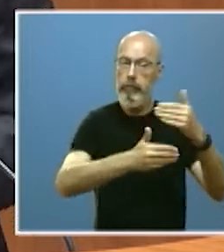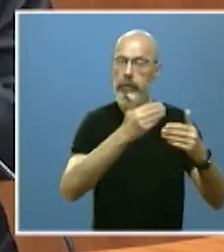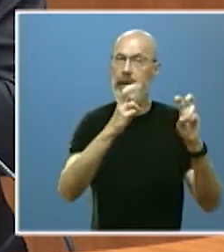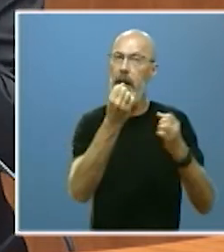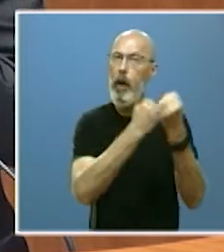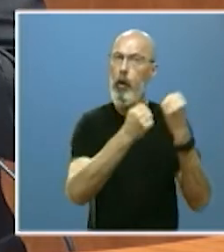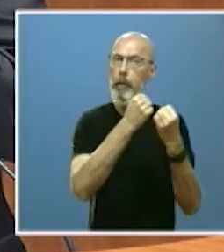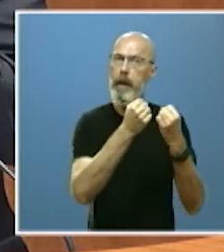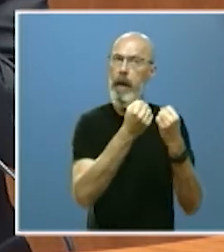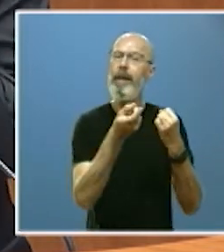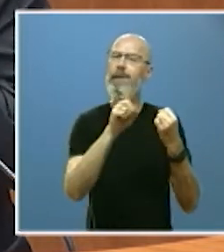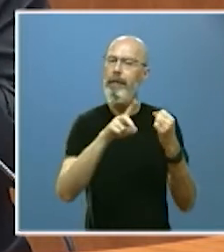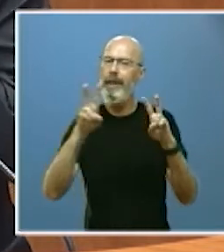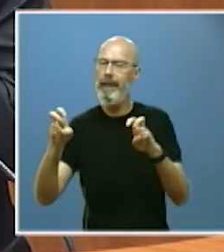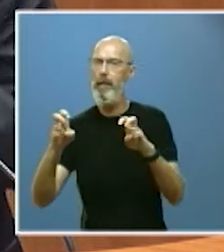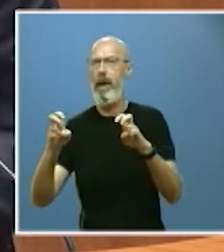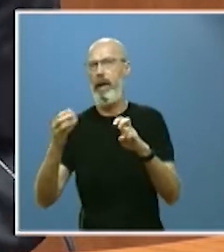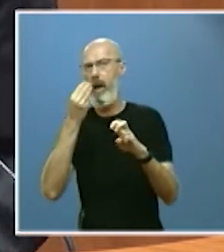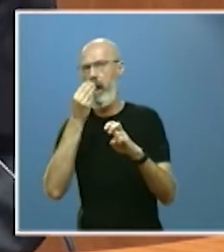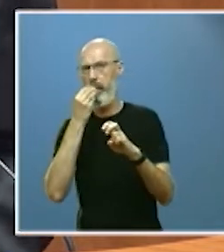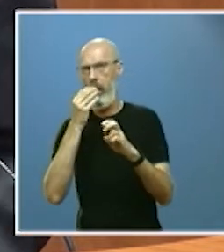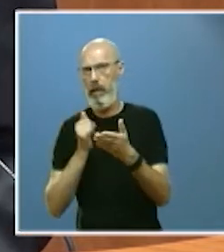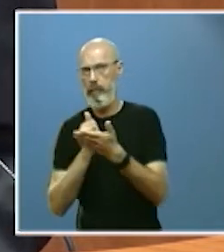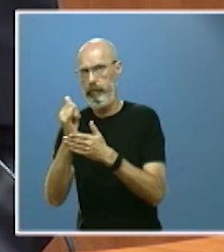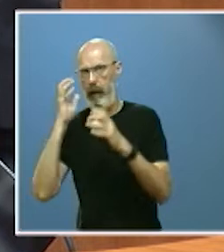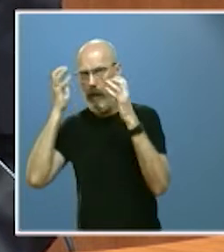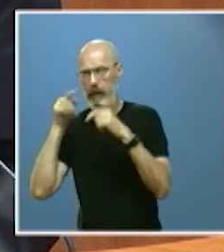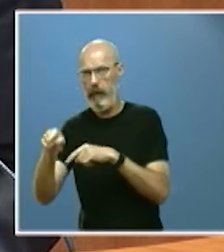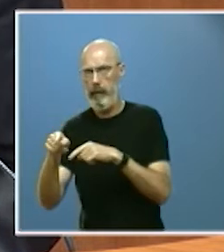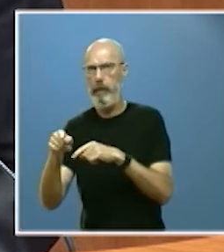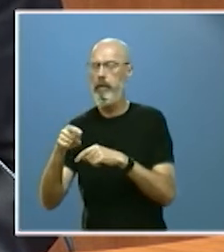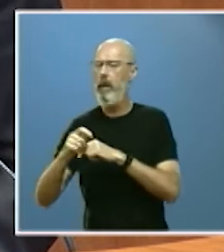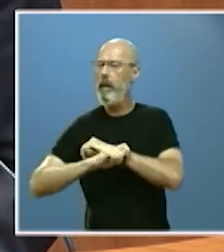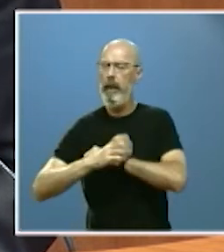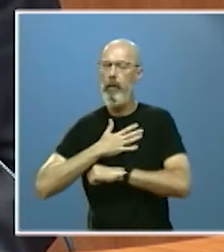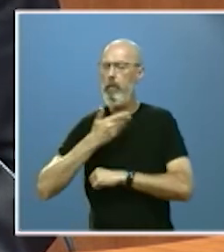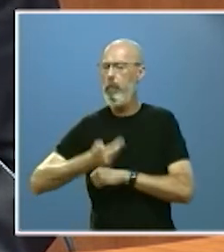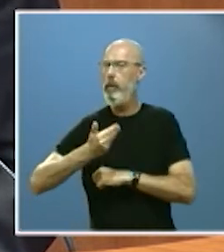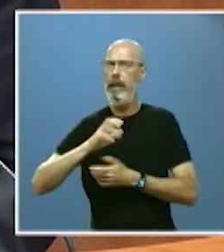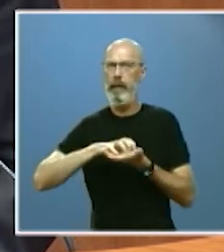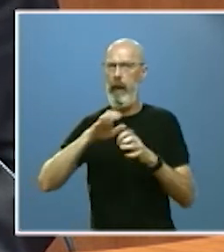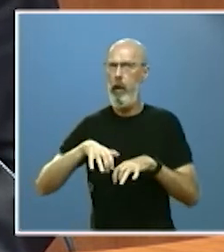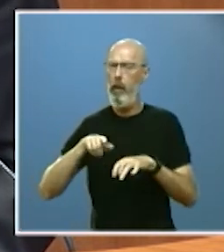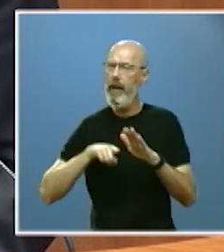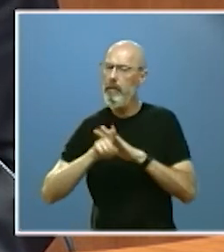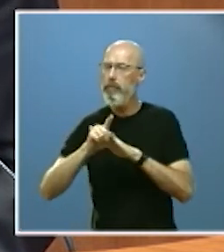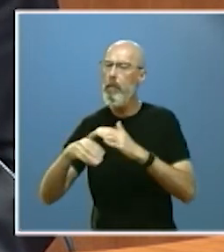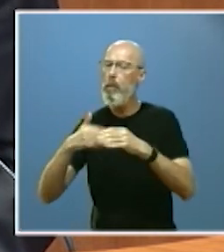sector agroalimentario que es, sin duda, estratégico para Castilla y León y cuya modernización es una prioridad fundamental.